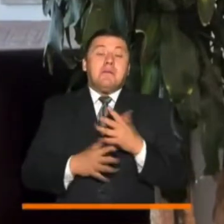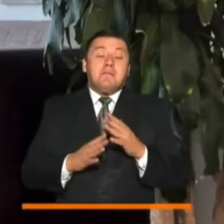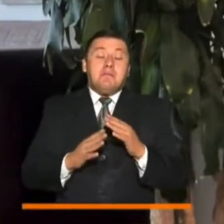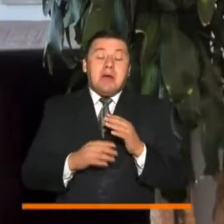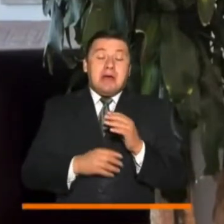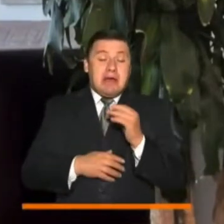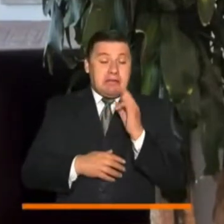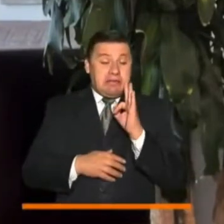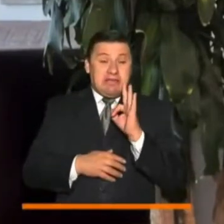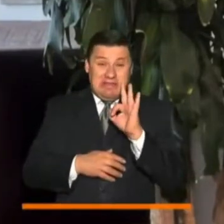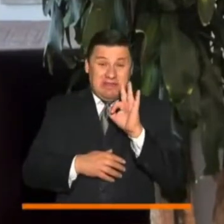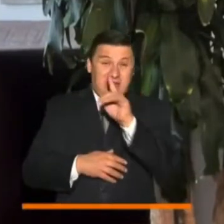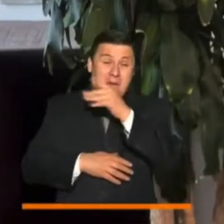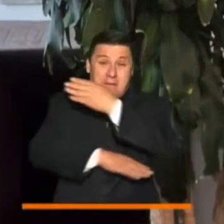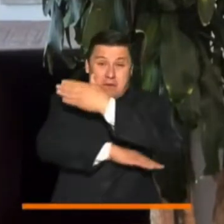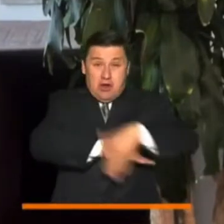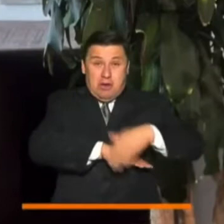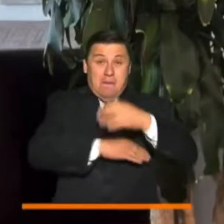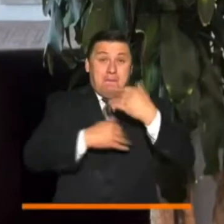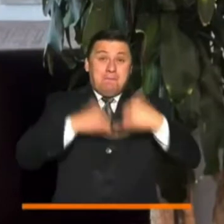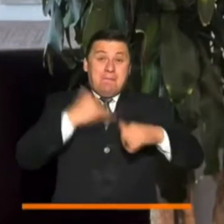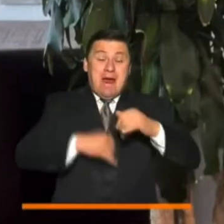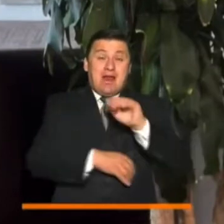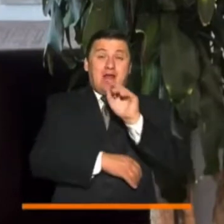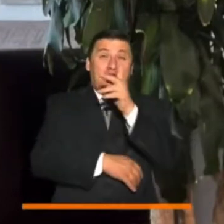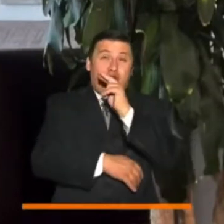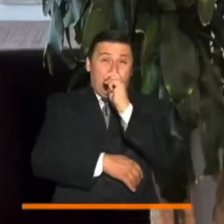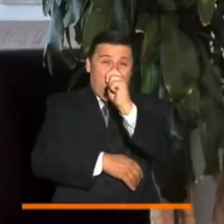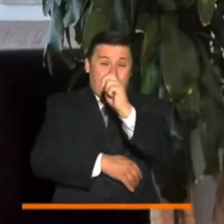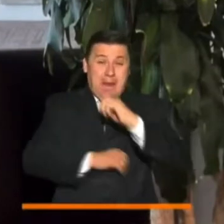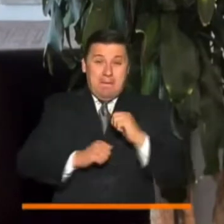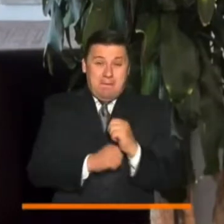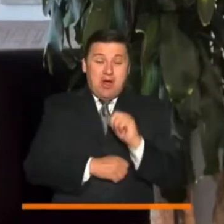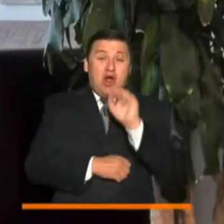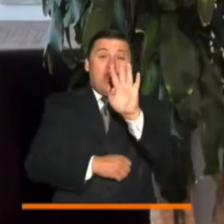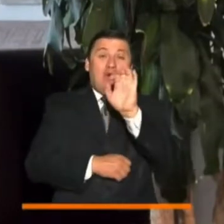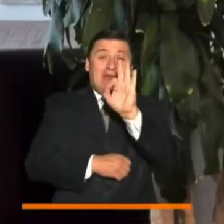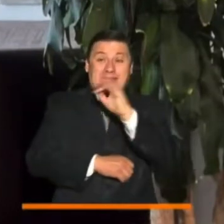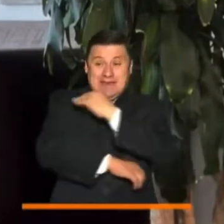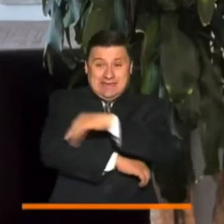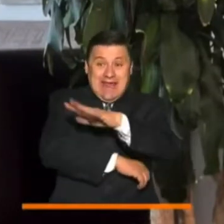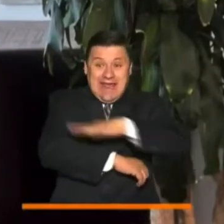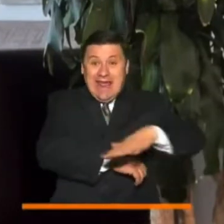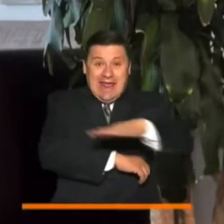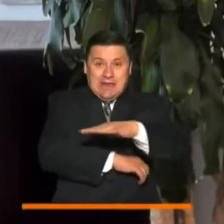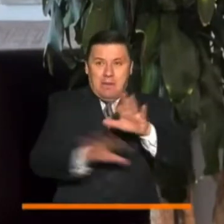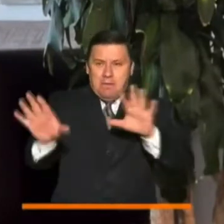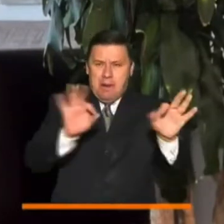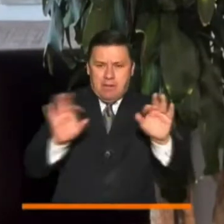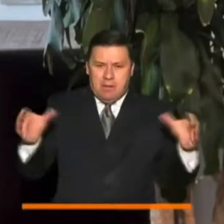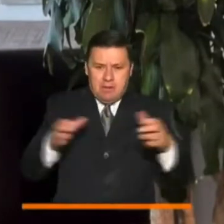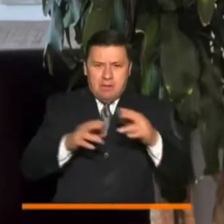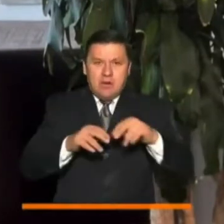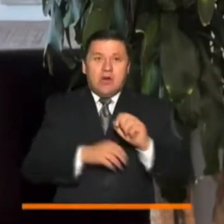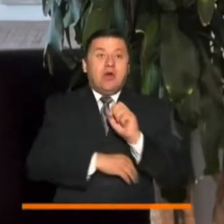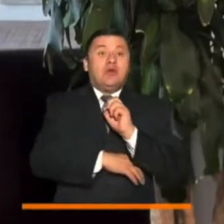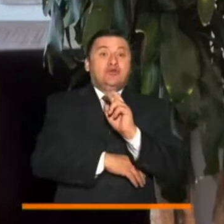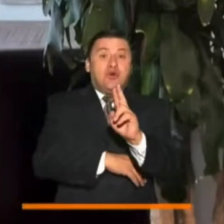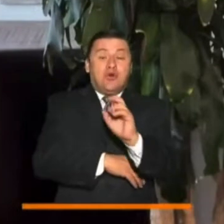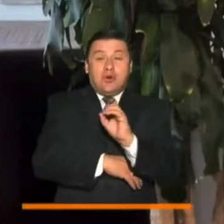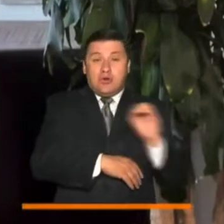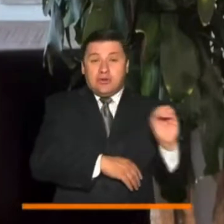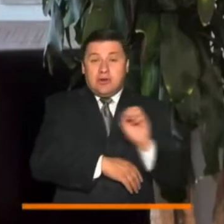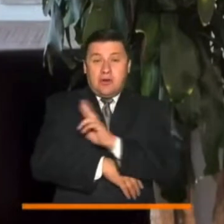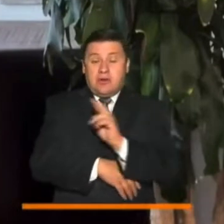redonda del Parque La 93 en la zona norte de Bogotá. Esta feria se desarrollará posteriormente en la zona sur, oriente y occidente de la